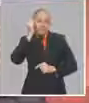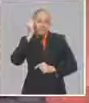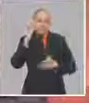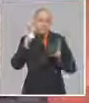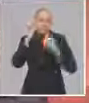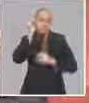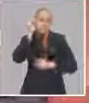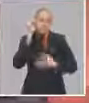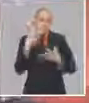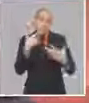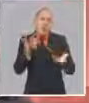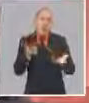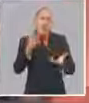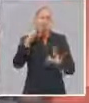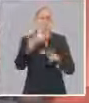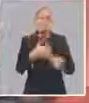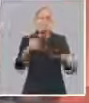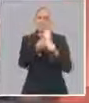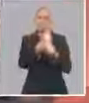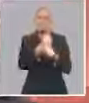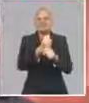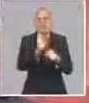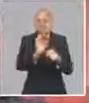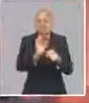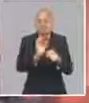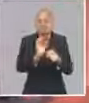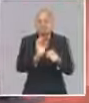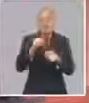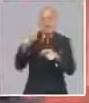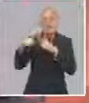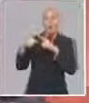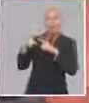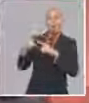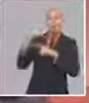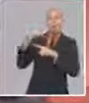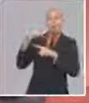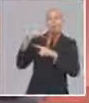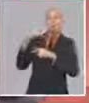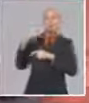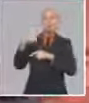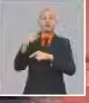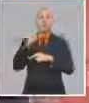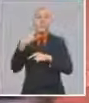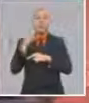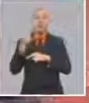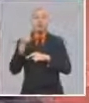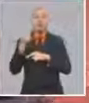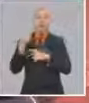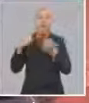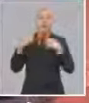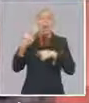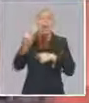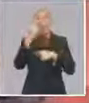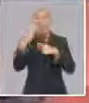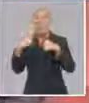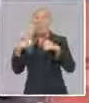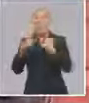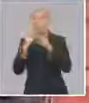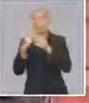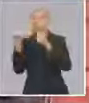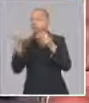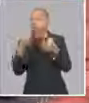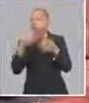tienes que tener oferta, para que esa divisa entre al país pueda, y puedas entonces captarlas vendiendo, ofertando bienes y servicios.